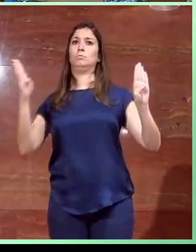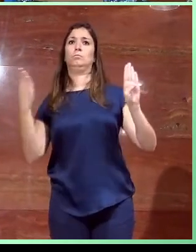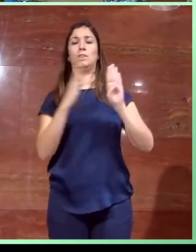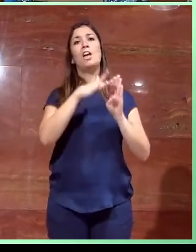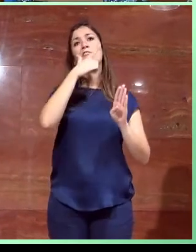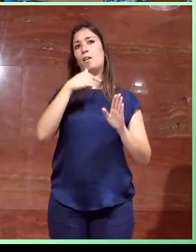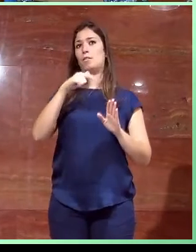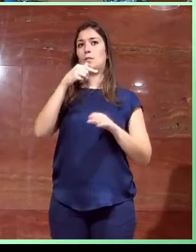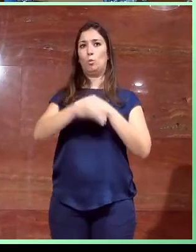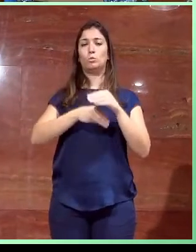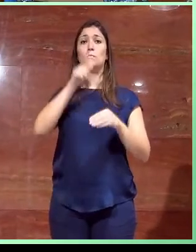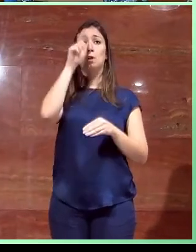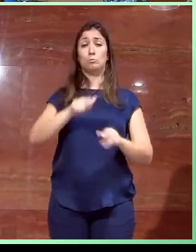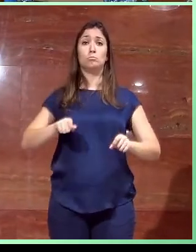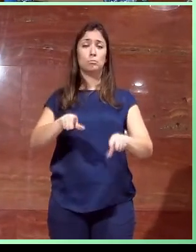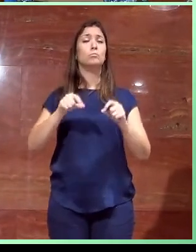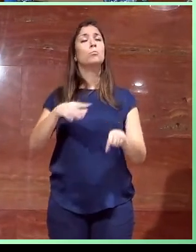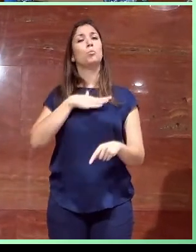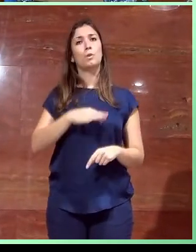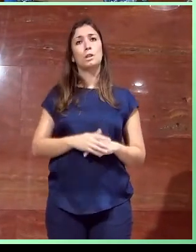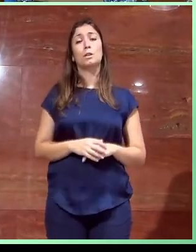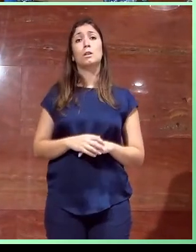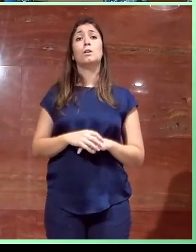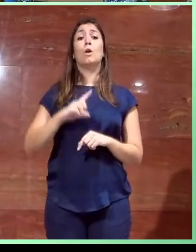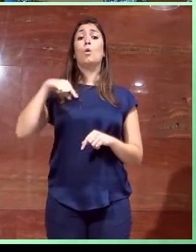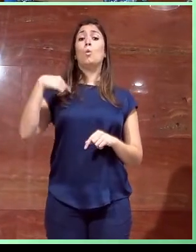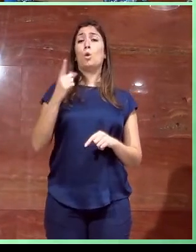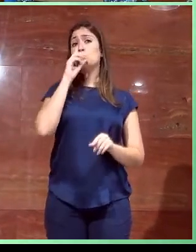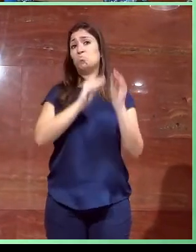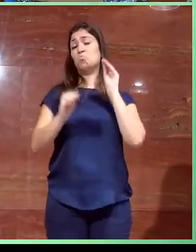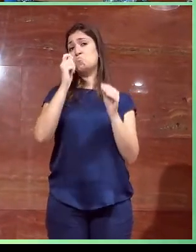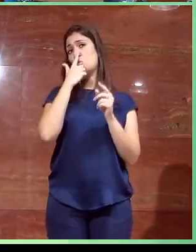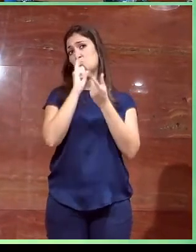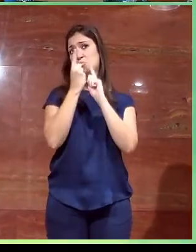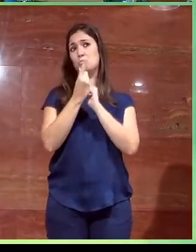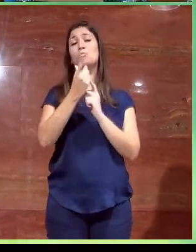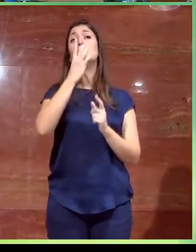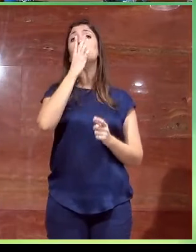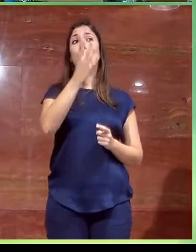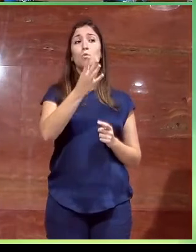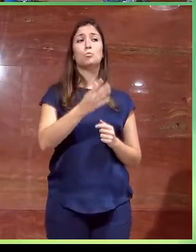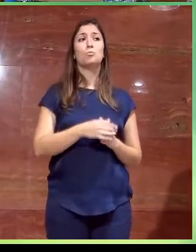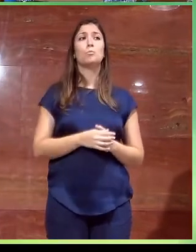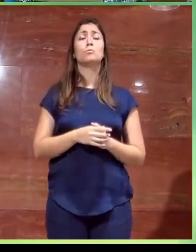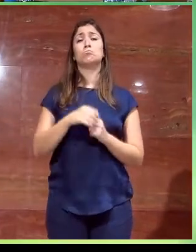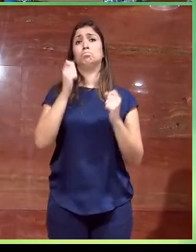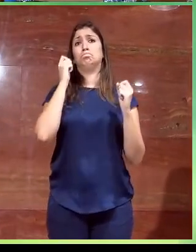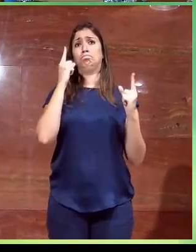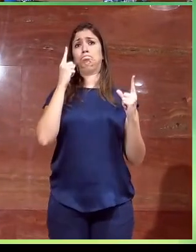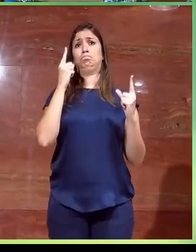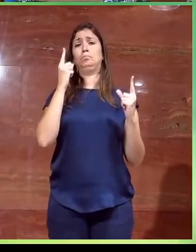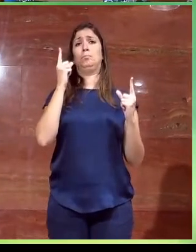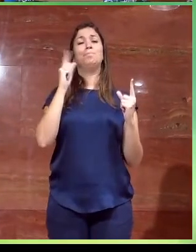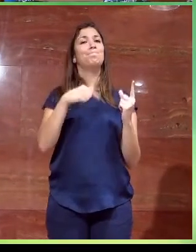las personas con movilidad reducida y luego simplemente se hicieron algunas variaciones porque también pues se detectó una